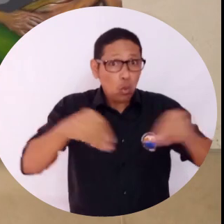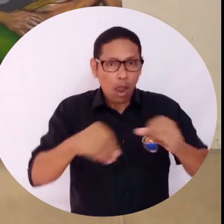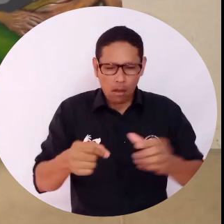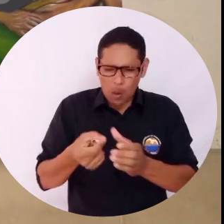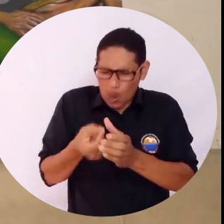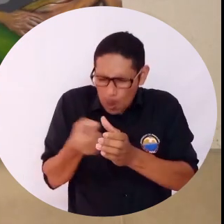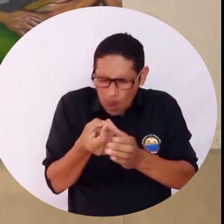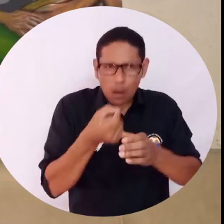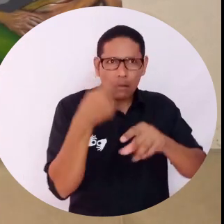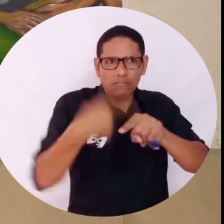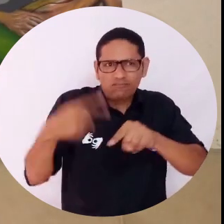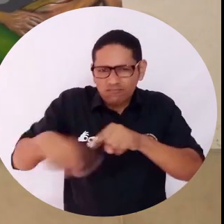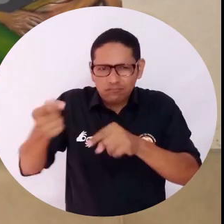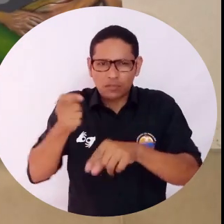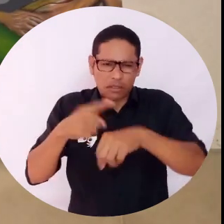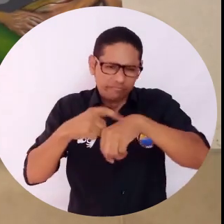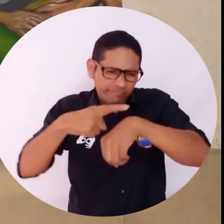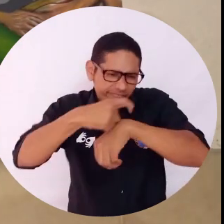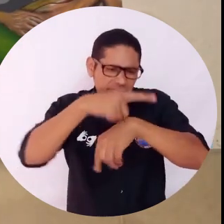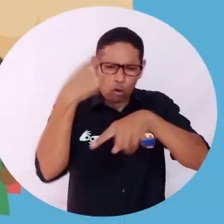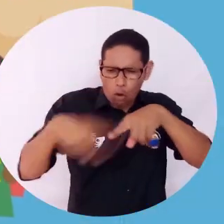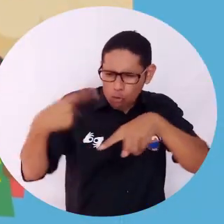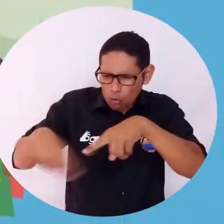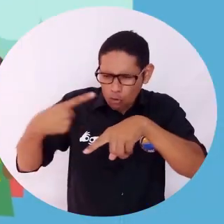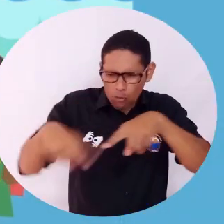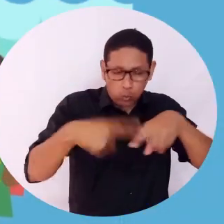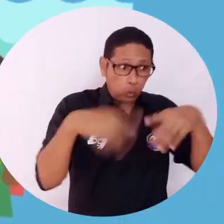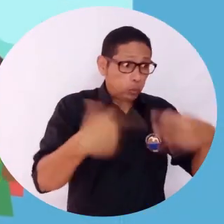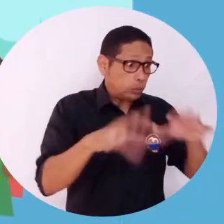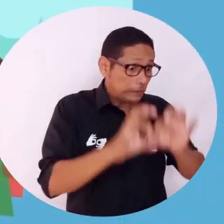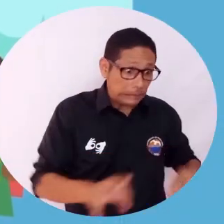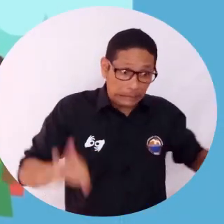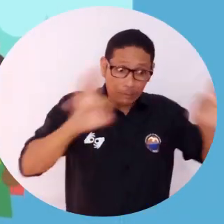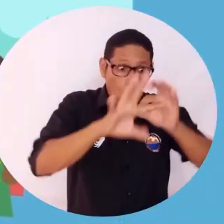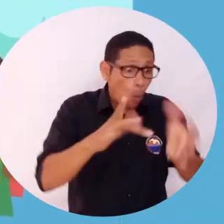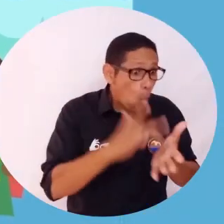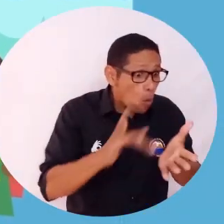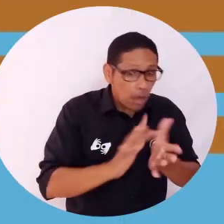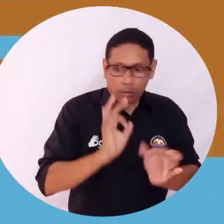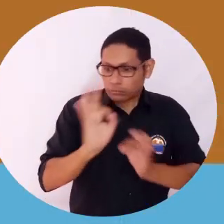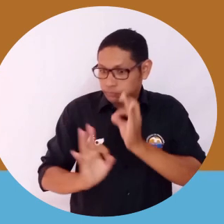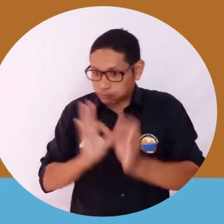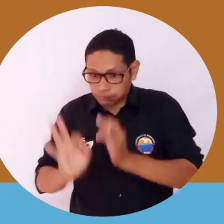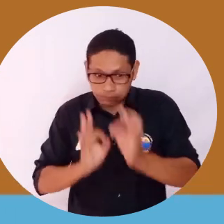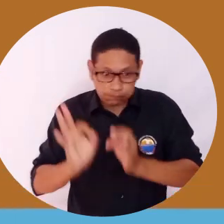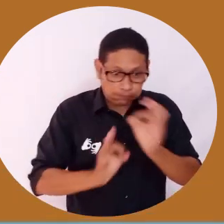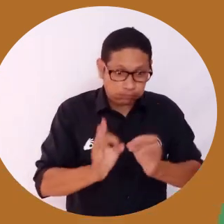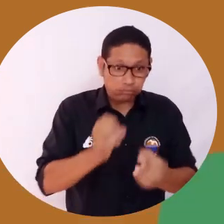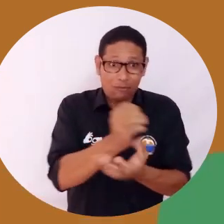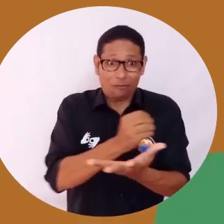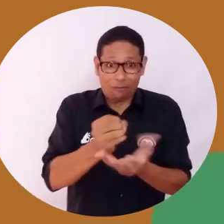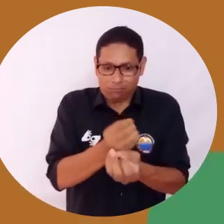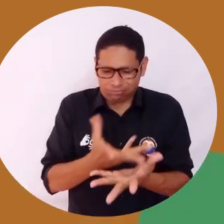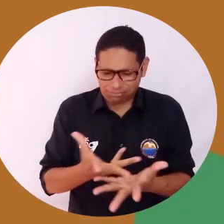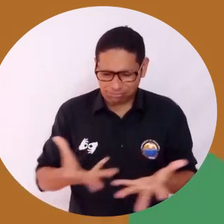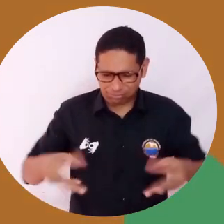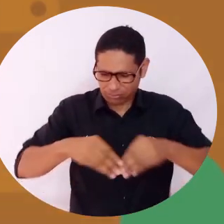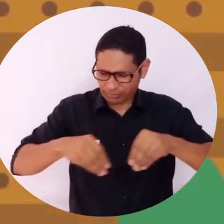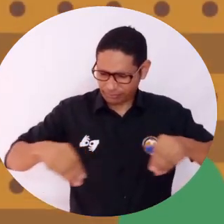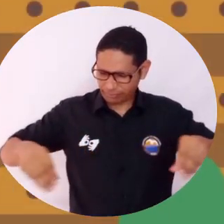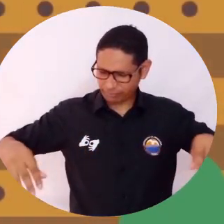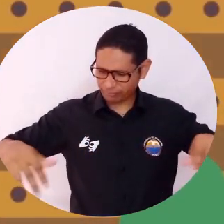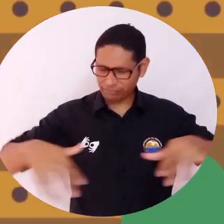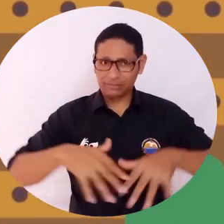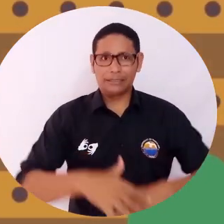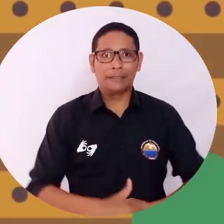microorganismos del suelo y así poder crear conciencia sobre la urgencia de proteger la biodiversidad que existe en el suelo.